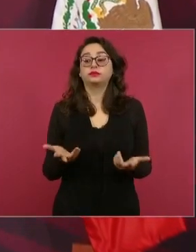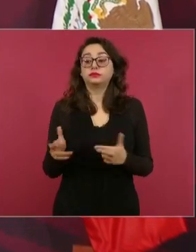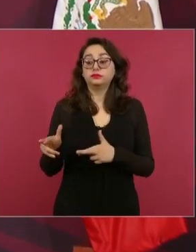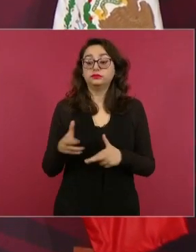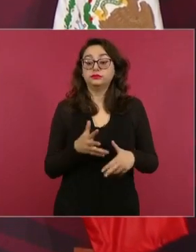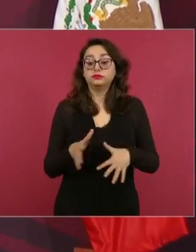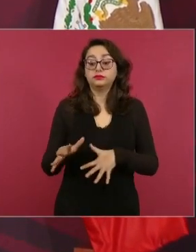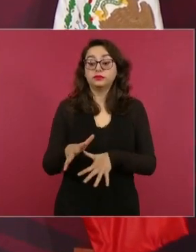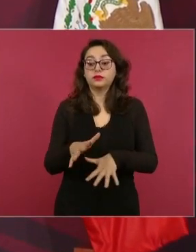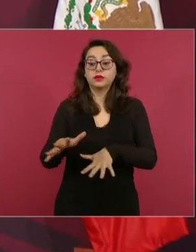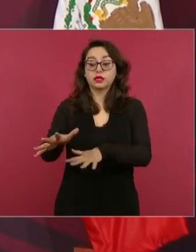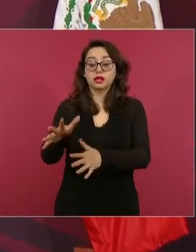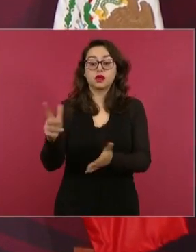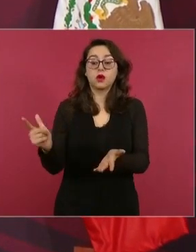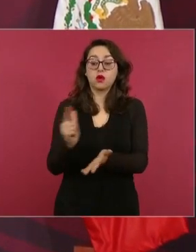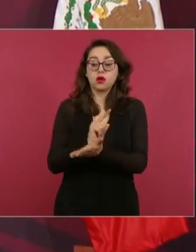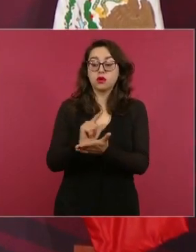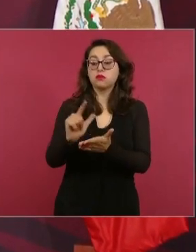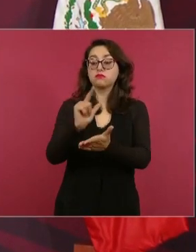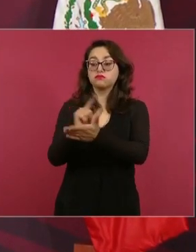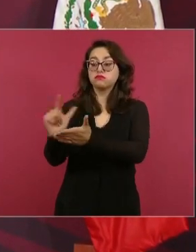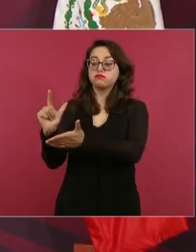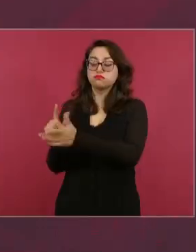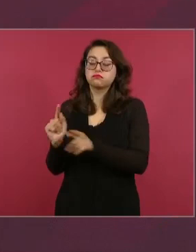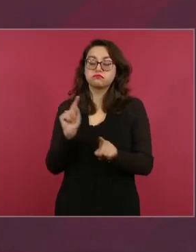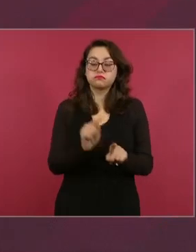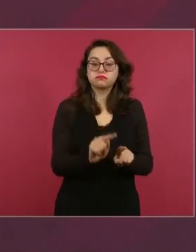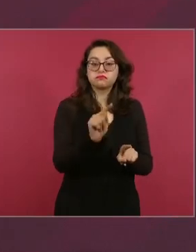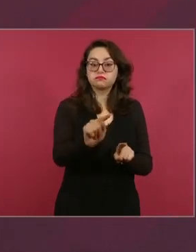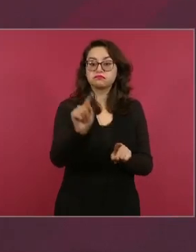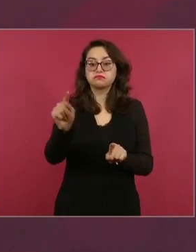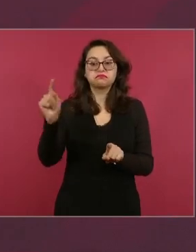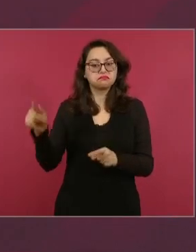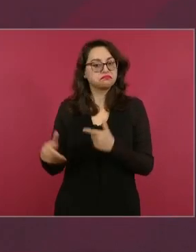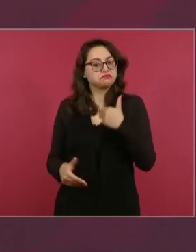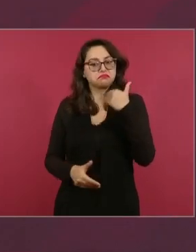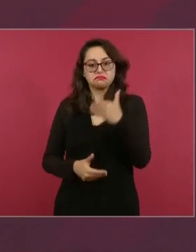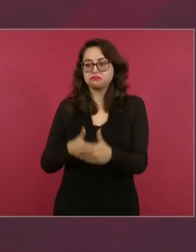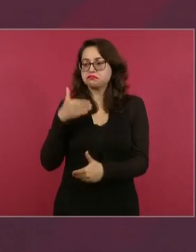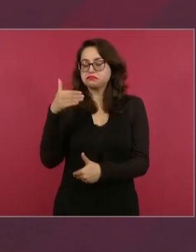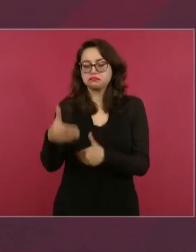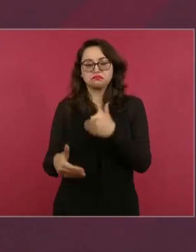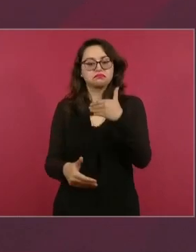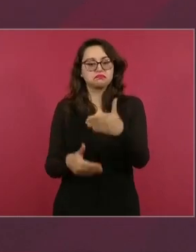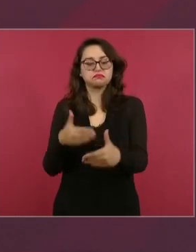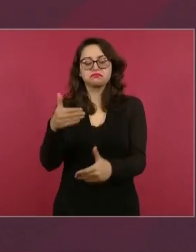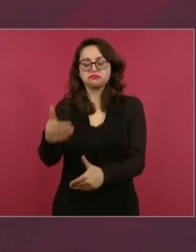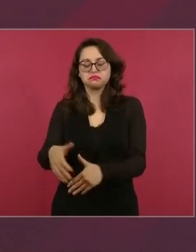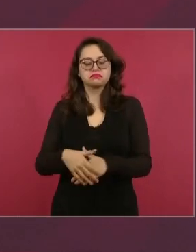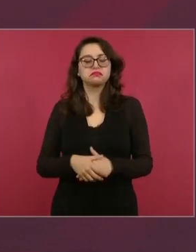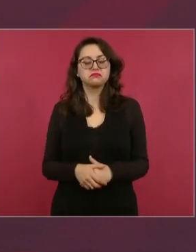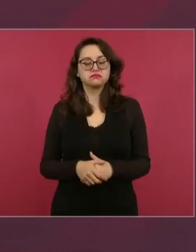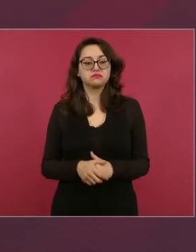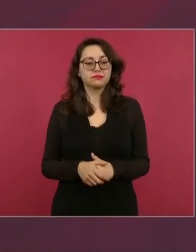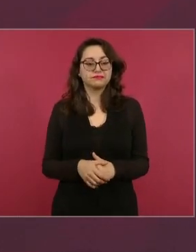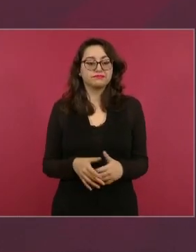de los Sumacinta de la Grijalva de los González estamos trabajando en eso desde luego